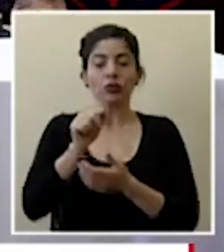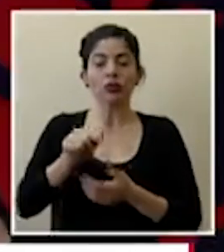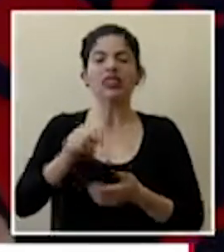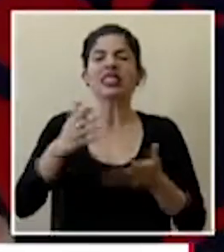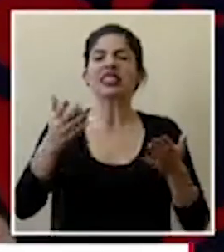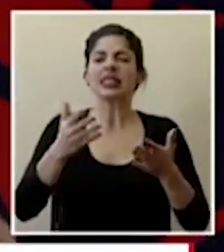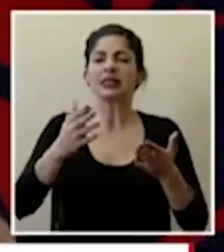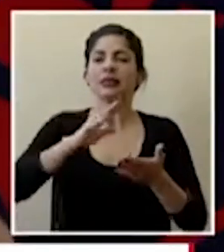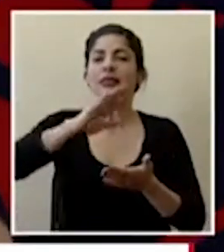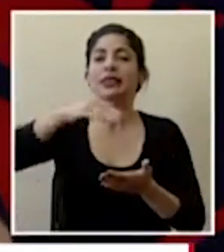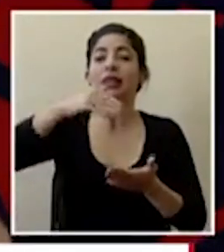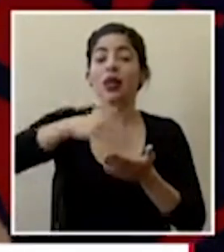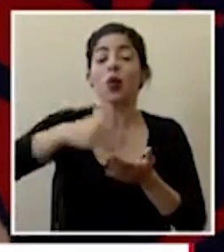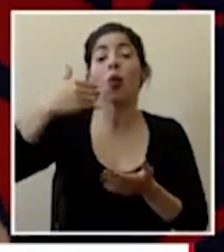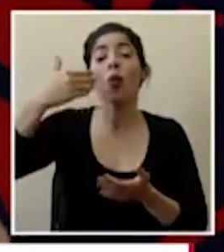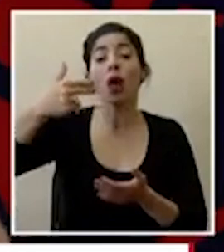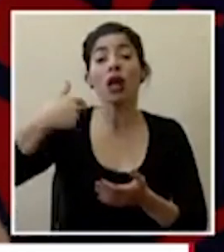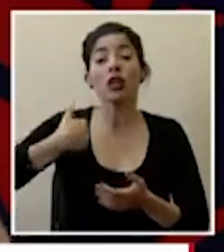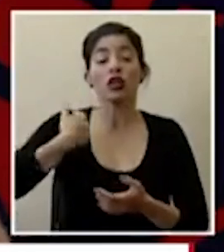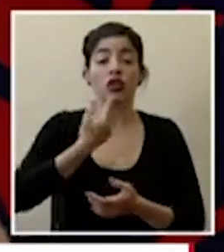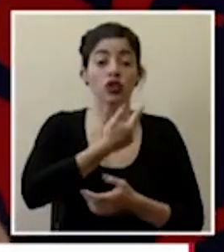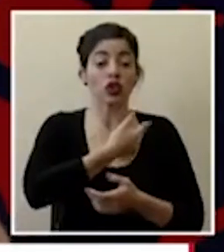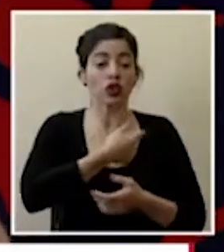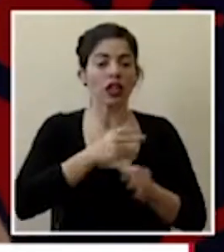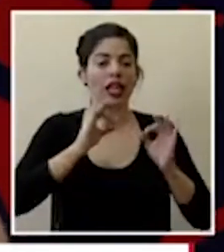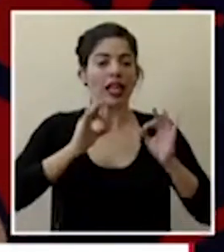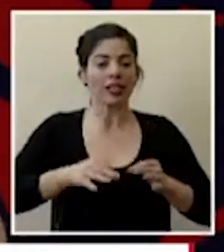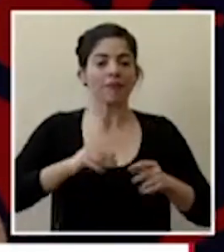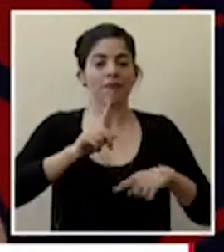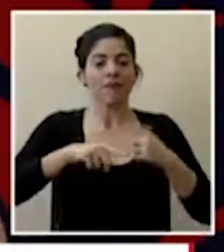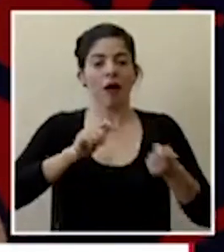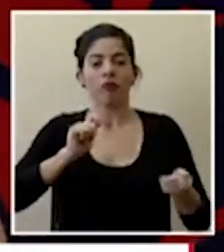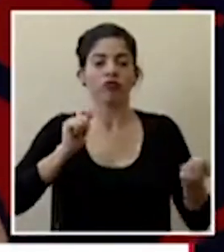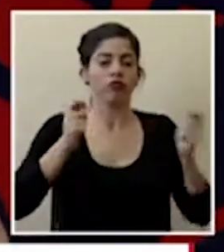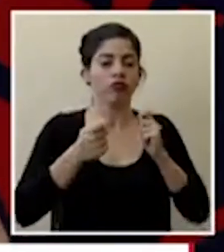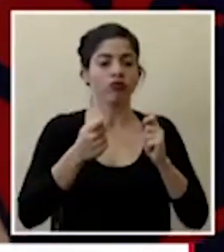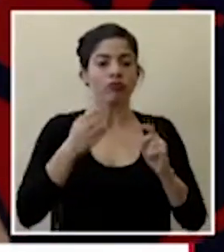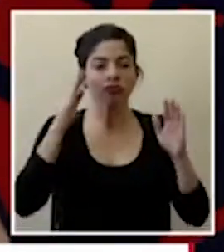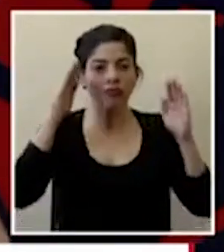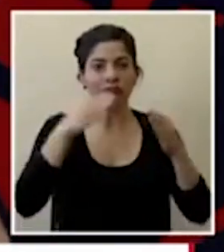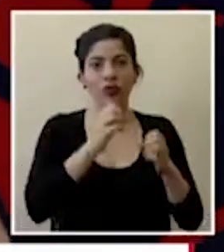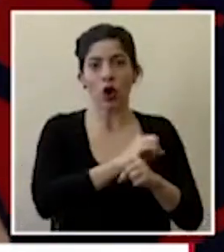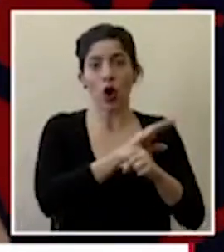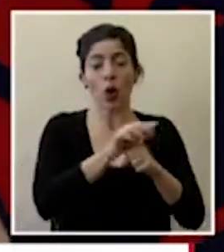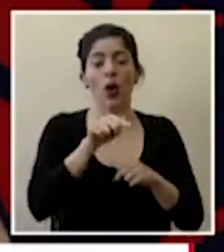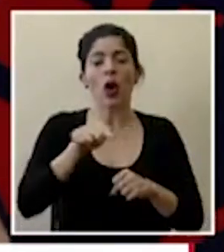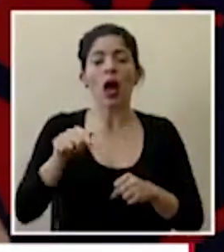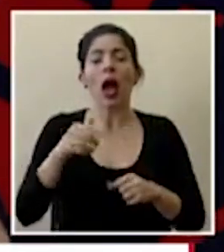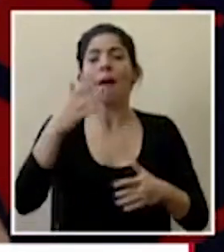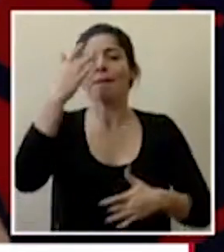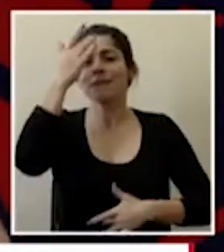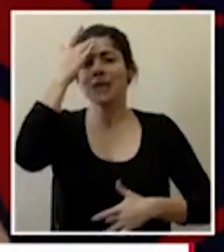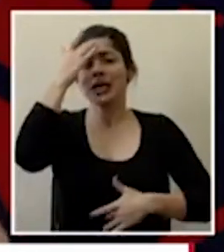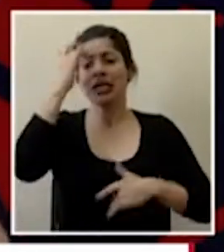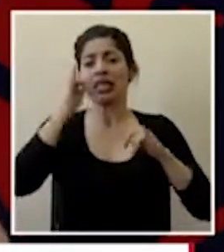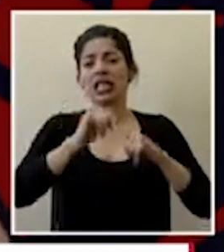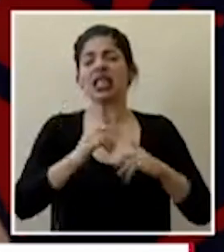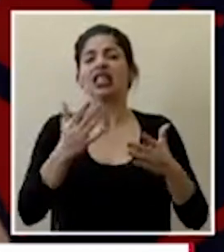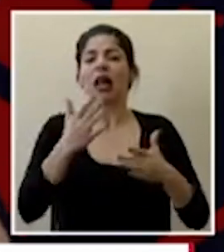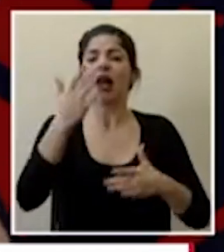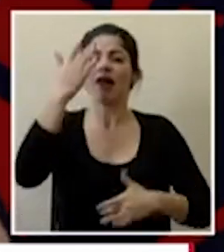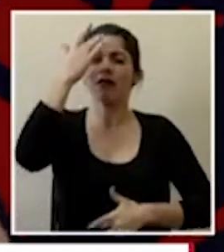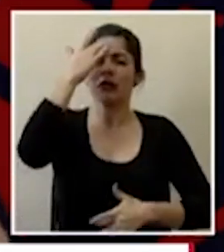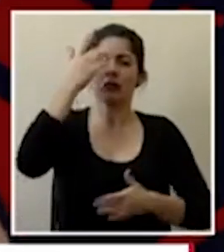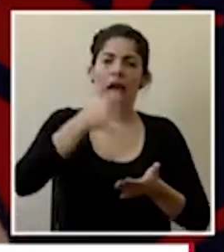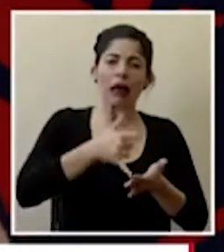un centro en donde cuando se tomó la decisión de transformarlo en un centro anticovet estaban internados pacientes que tenían enfermedades